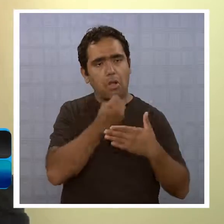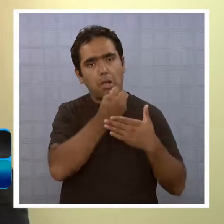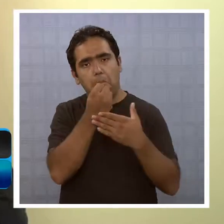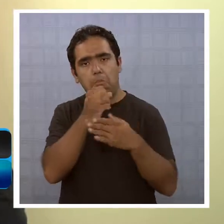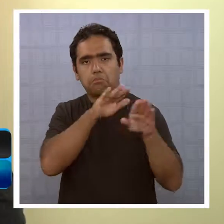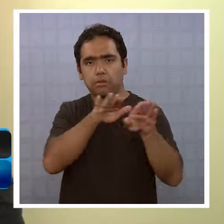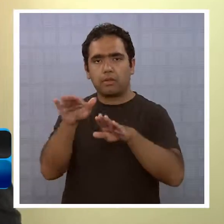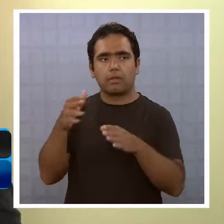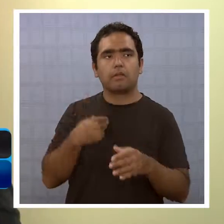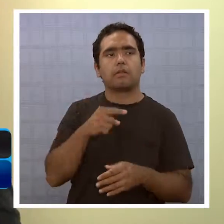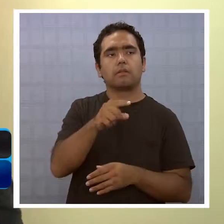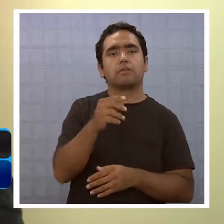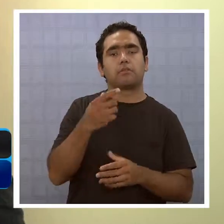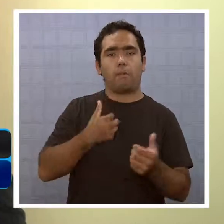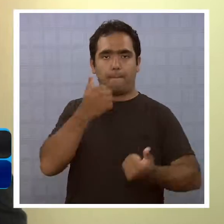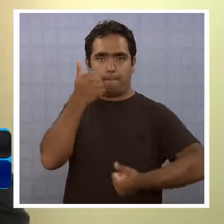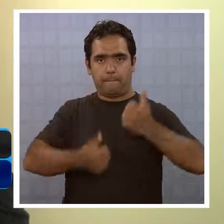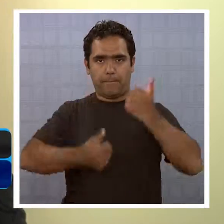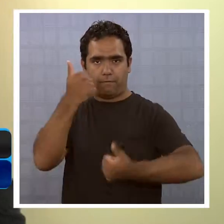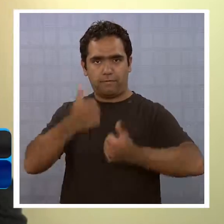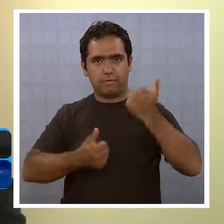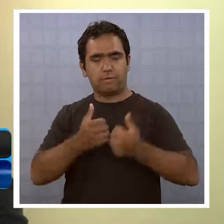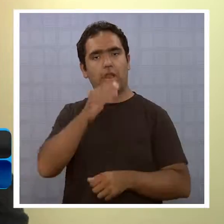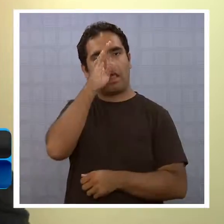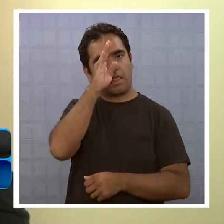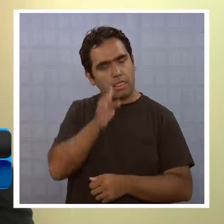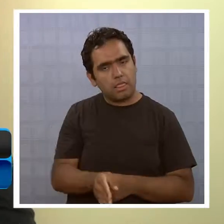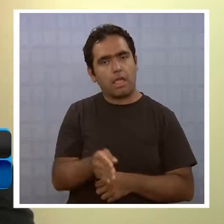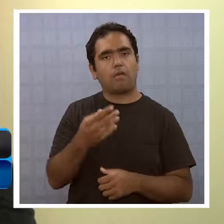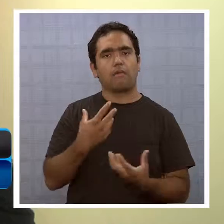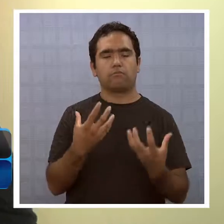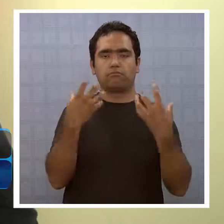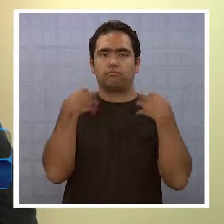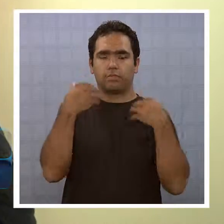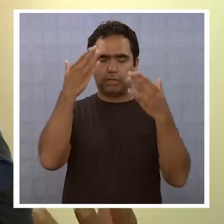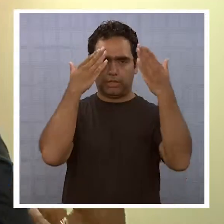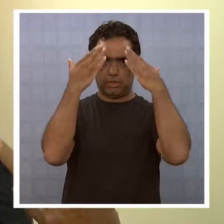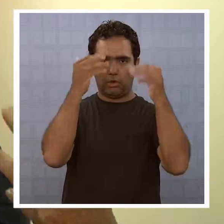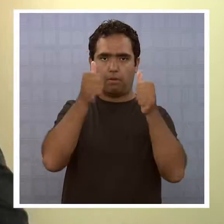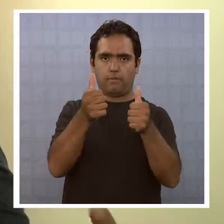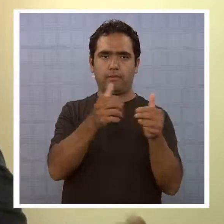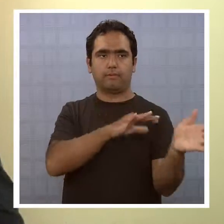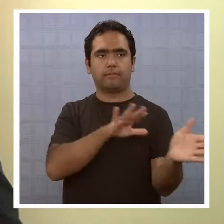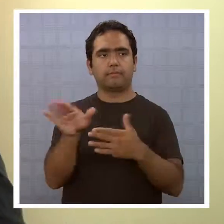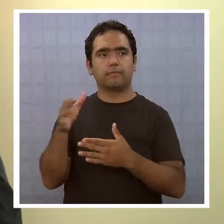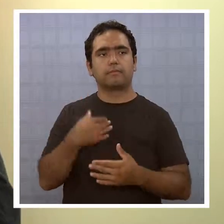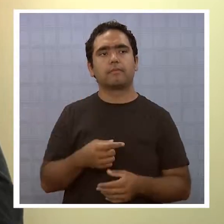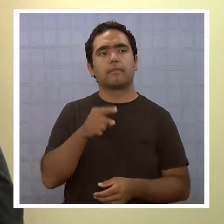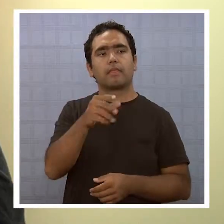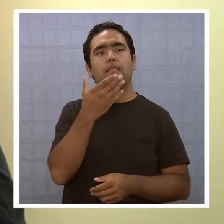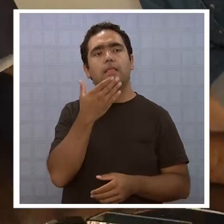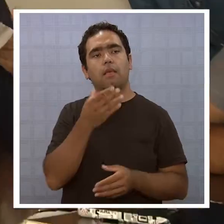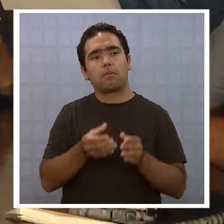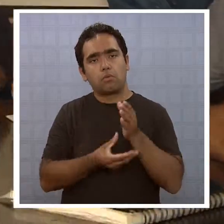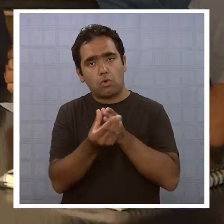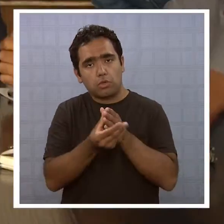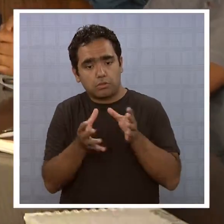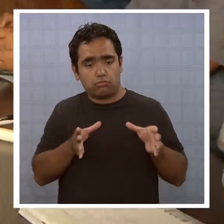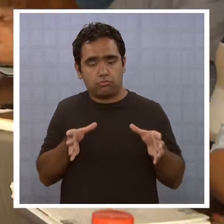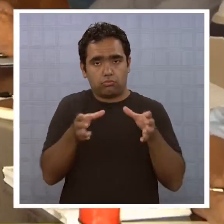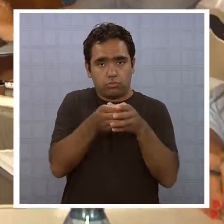sustos, acogerlo en forma cálida y para eso el profesional tiene que estar en manera de poder recibirlo.